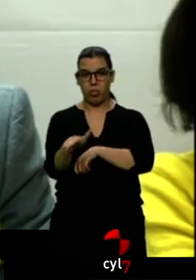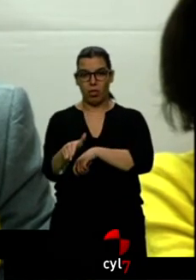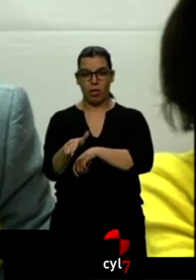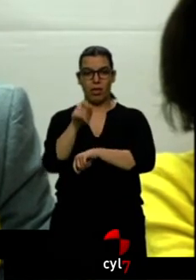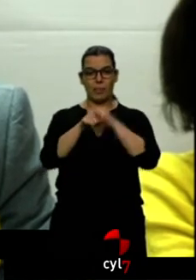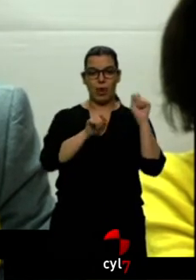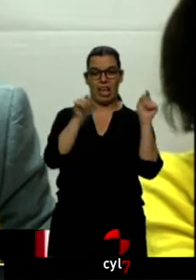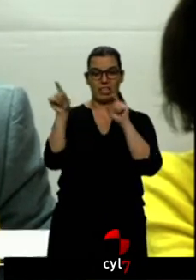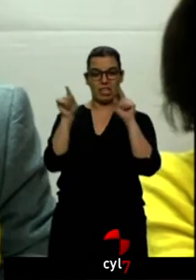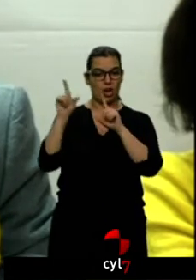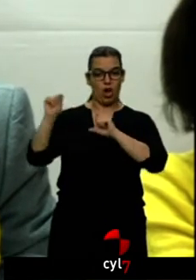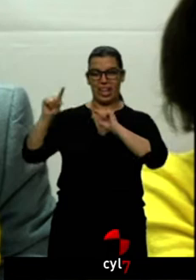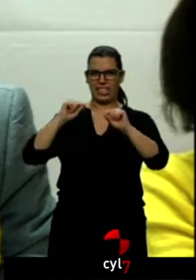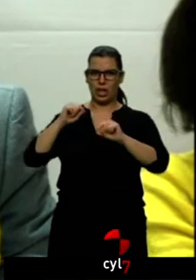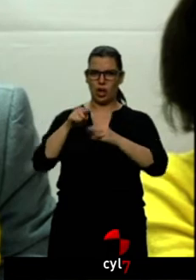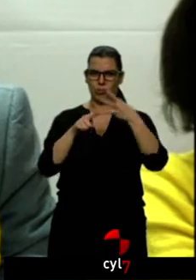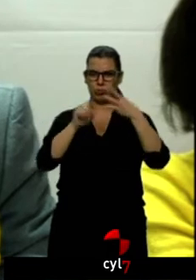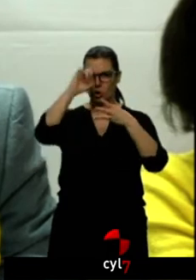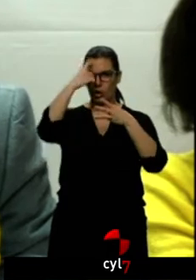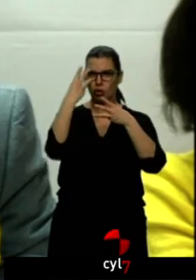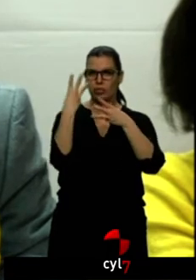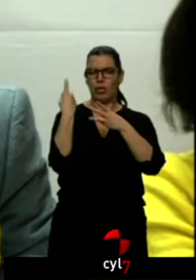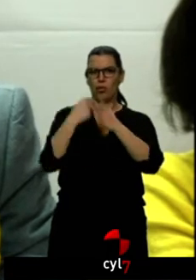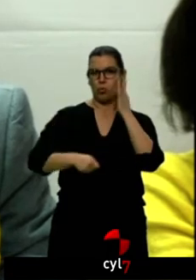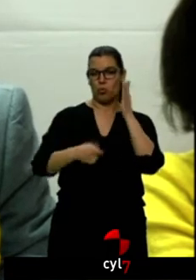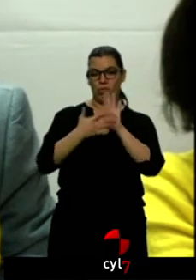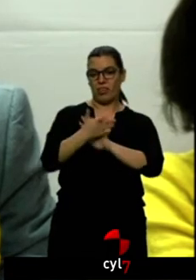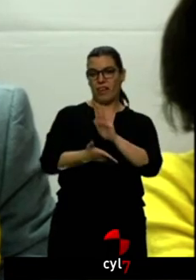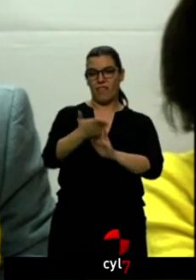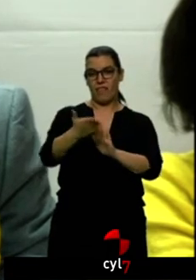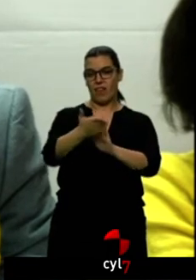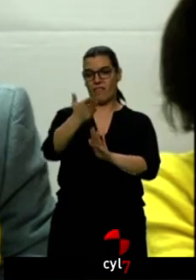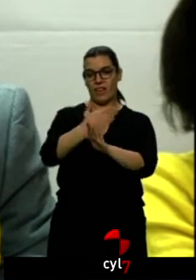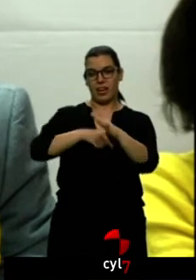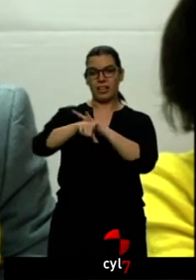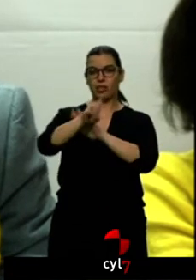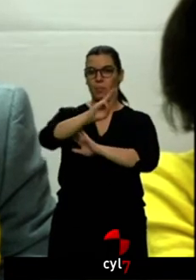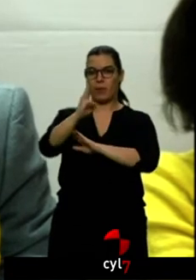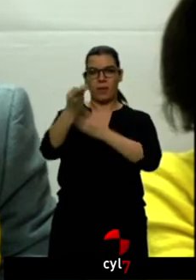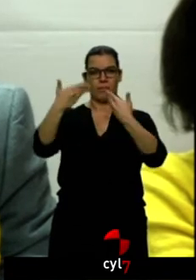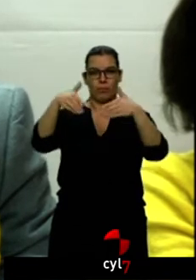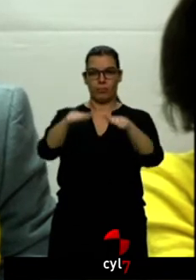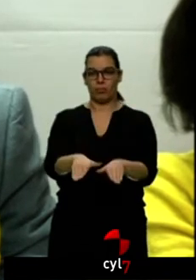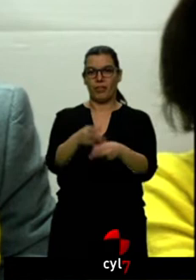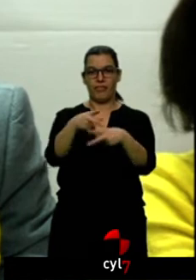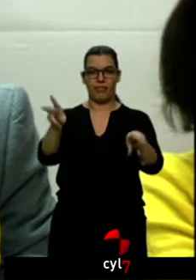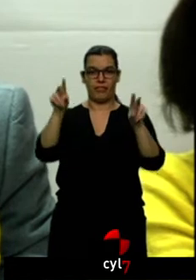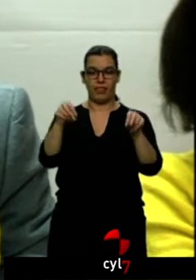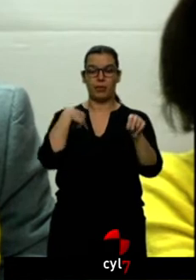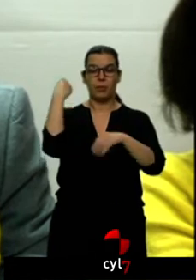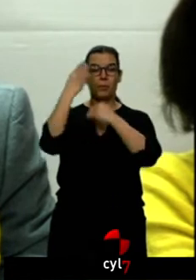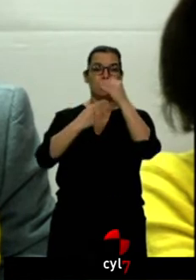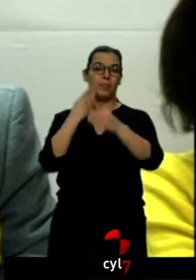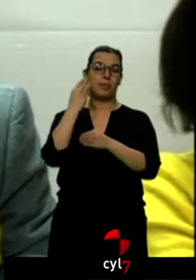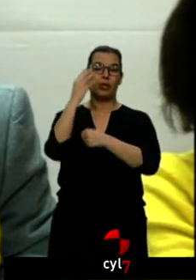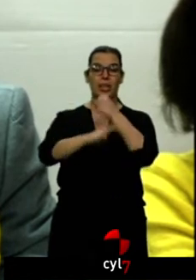son tres palabras durísimas y que son el epitafio de la gestión del Partido Popular. Creo que es una legislatura histórica porque estoy